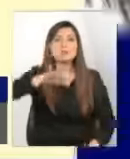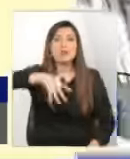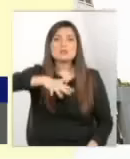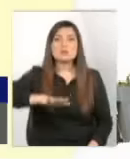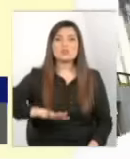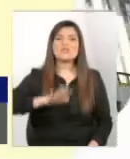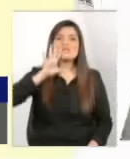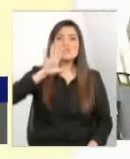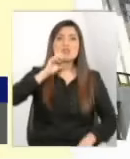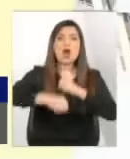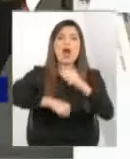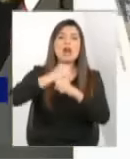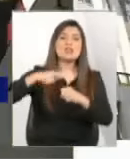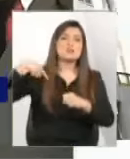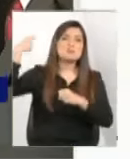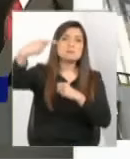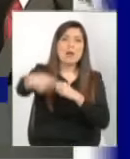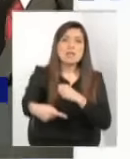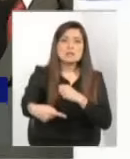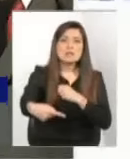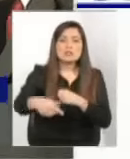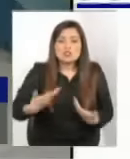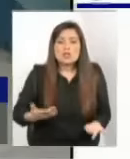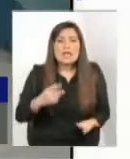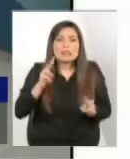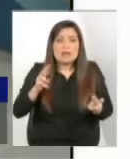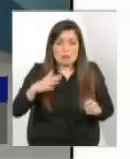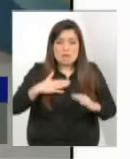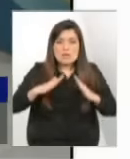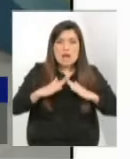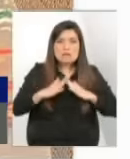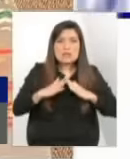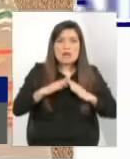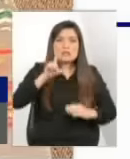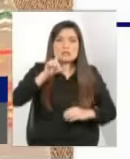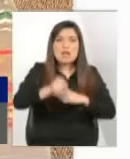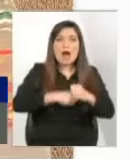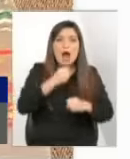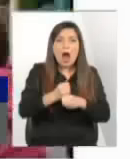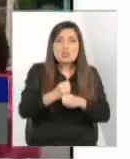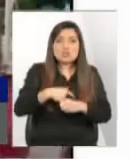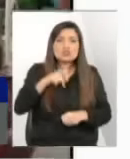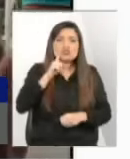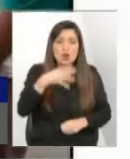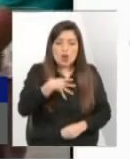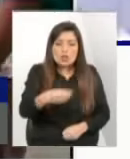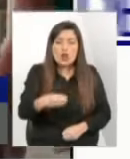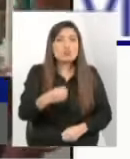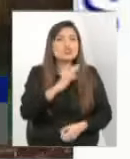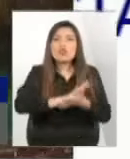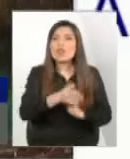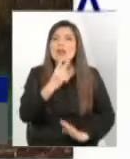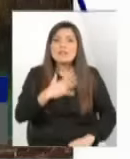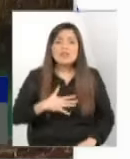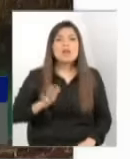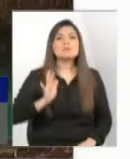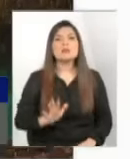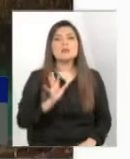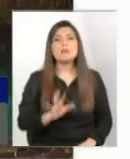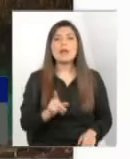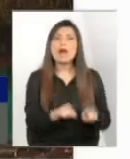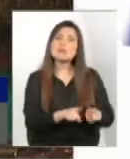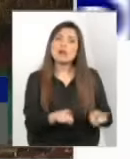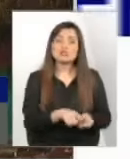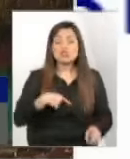cinco años más y el tema es que yo tengo un pequeño de siete años en mi casa que para él toda la vida ha pasado esperando una hermana entonces yo tuve que